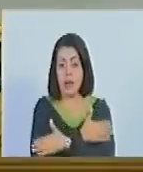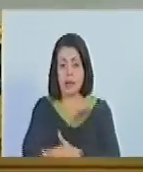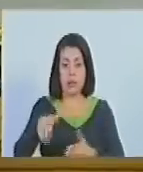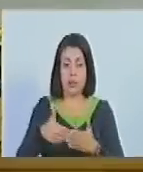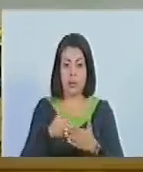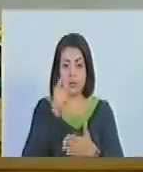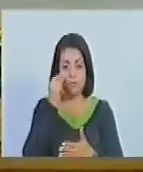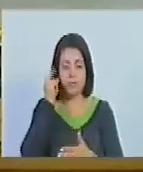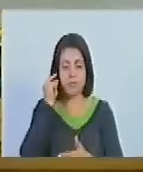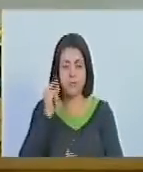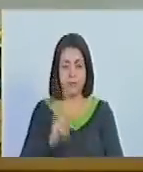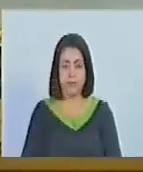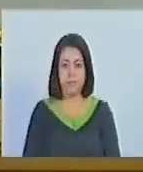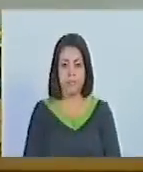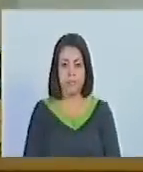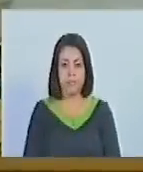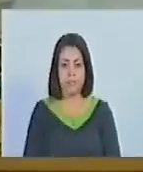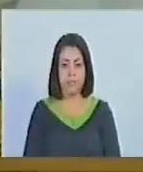todas y a todos.